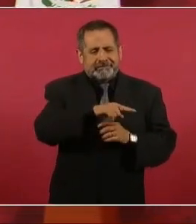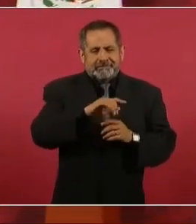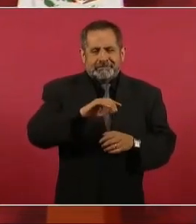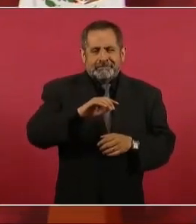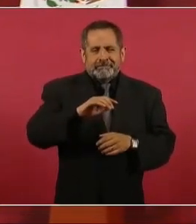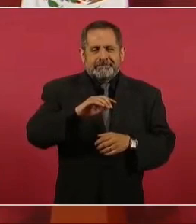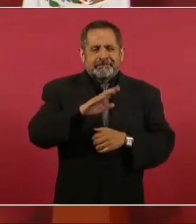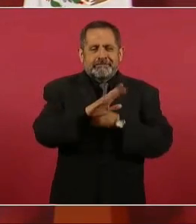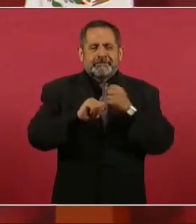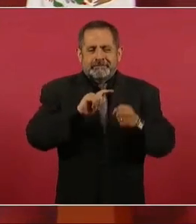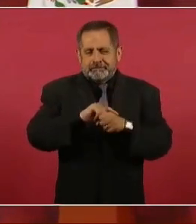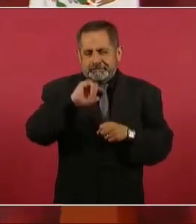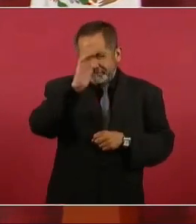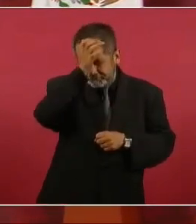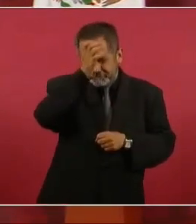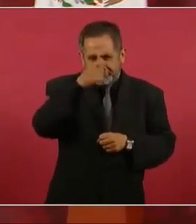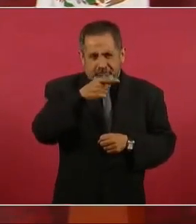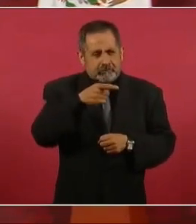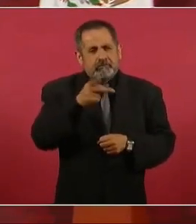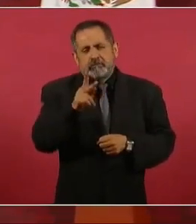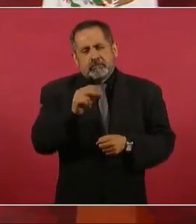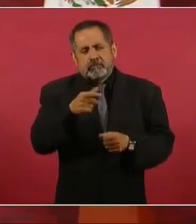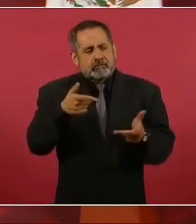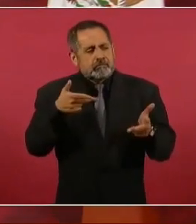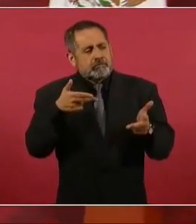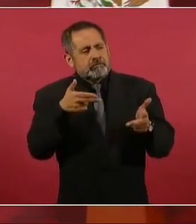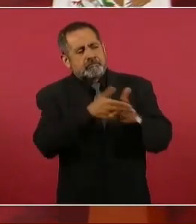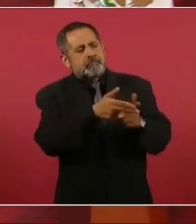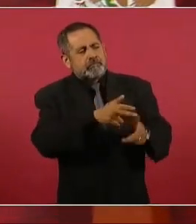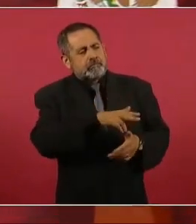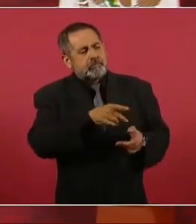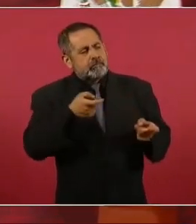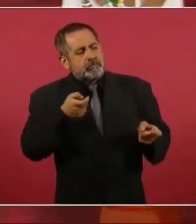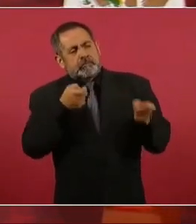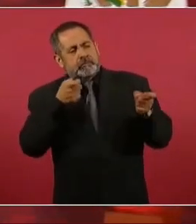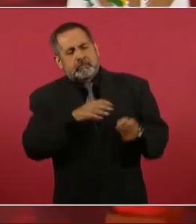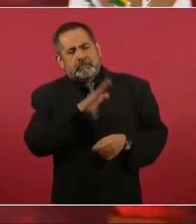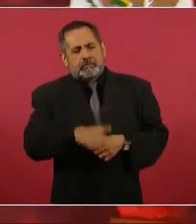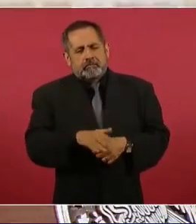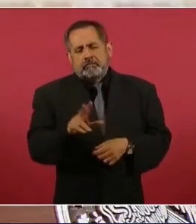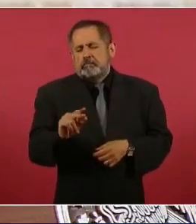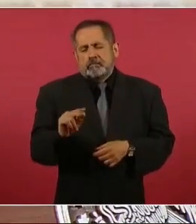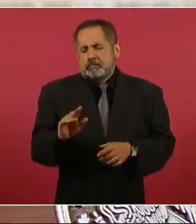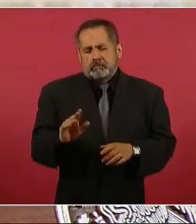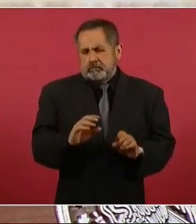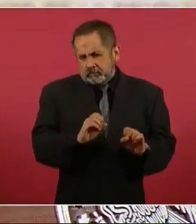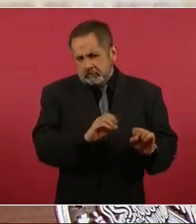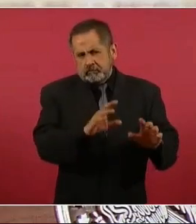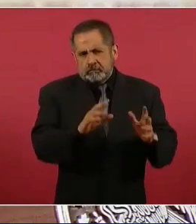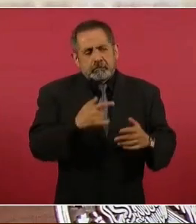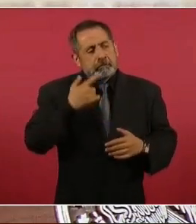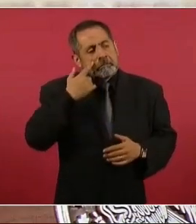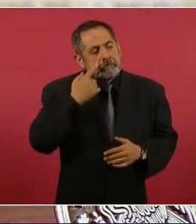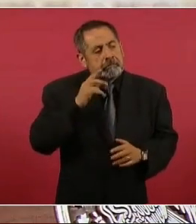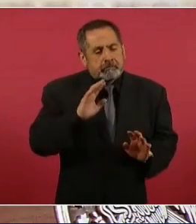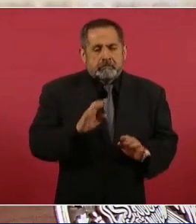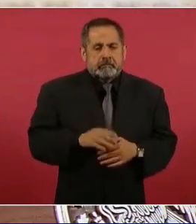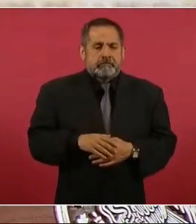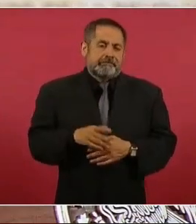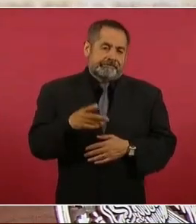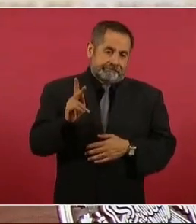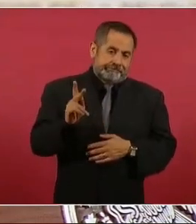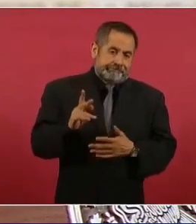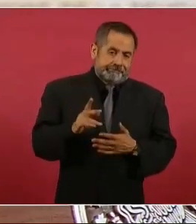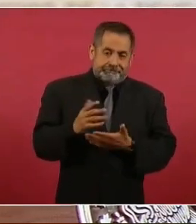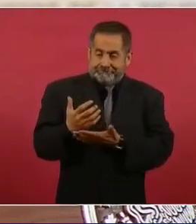sin cazar, pero como no va a ser lo mismo